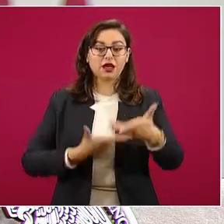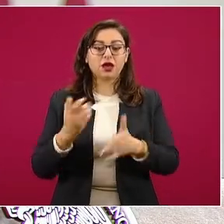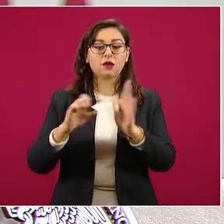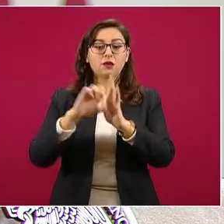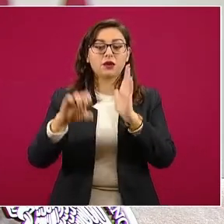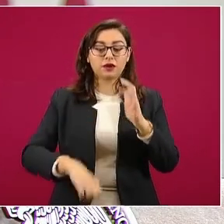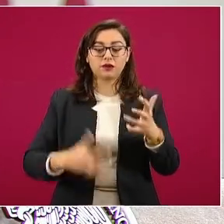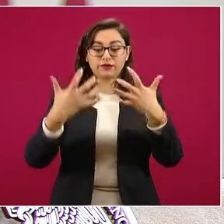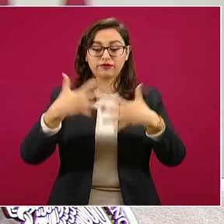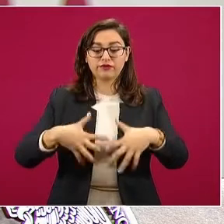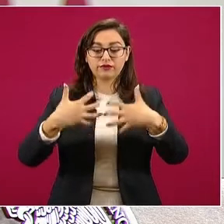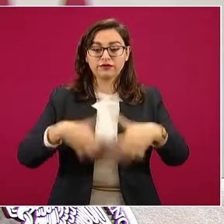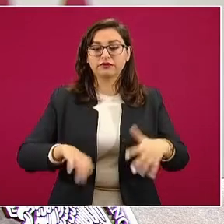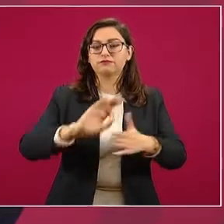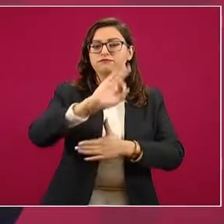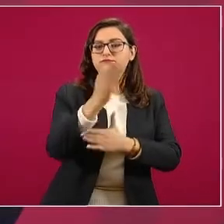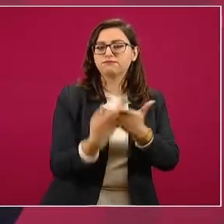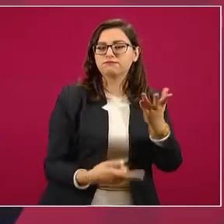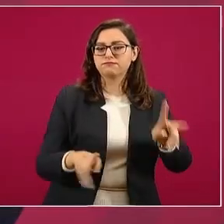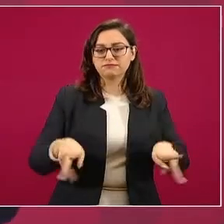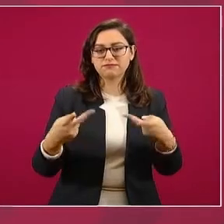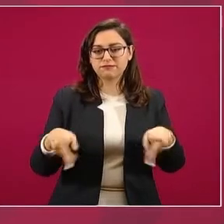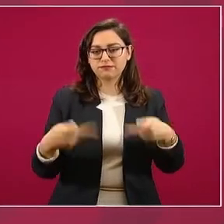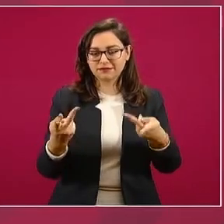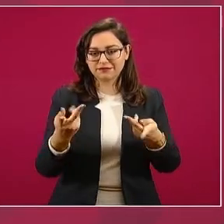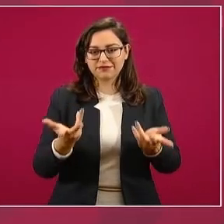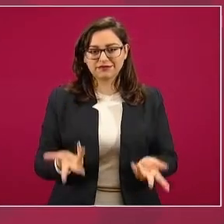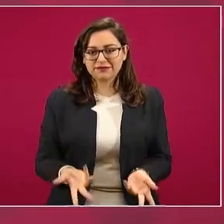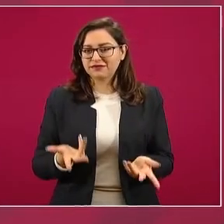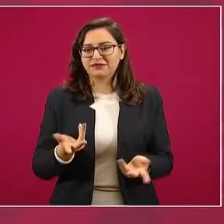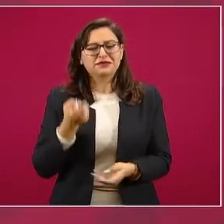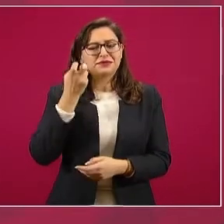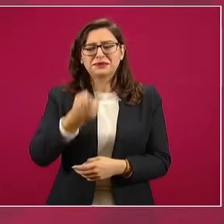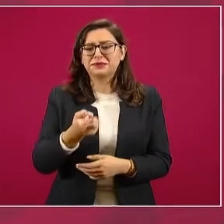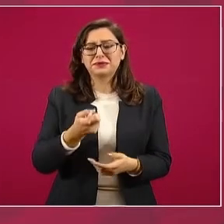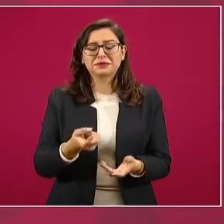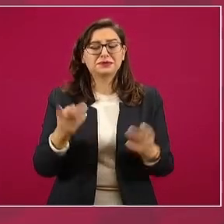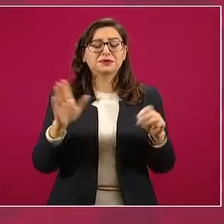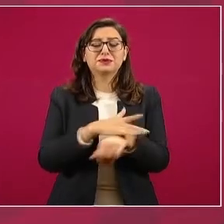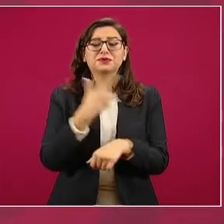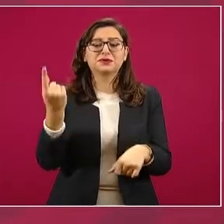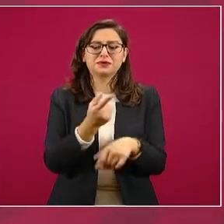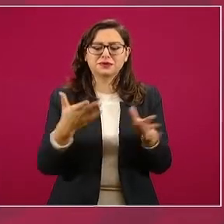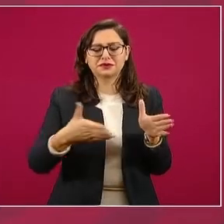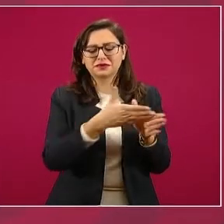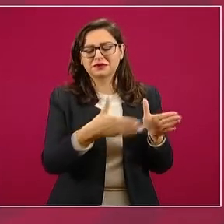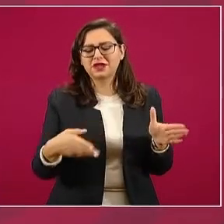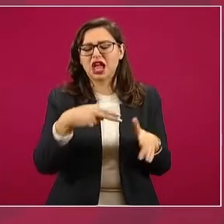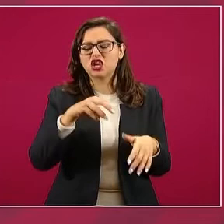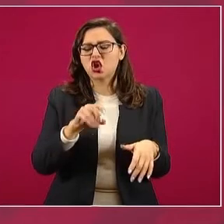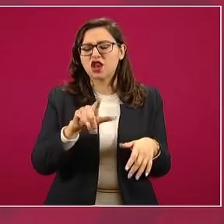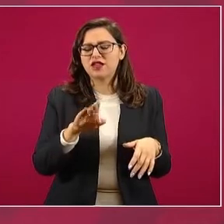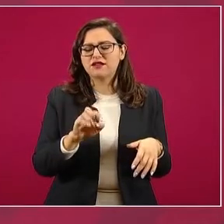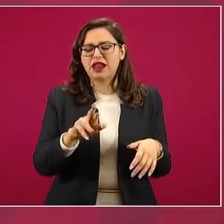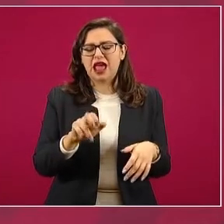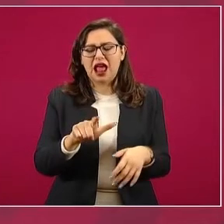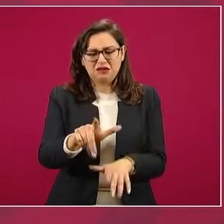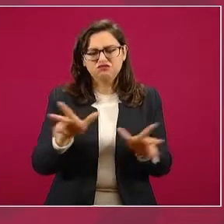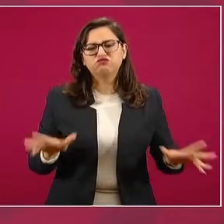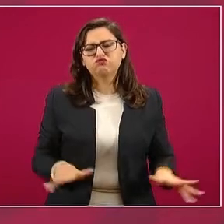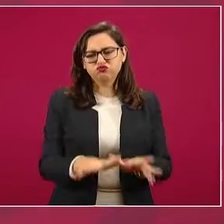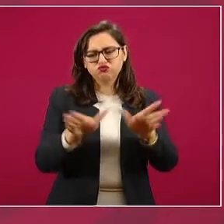llamadas reformas estructurales del modelo neoliberal para afectar a los trabajadores y